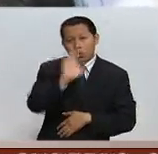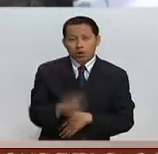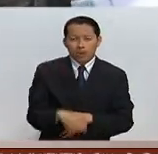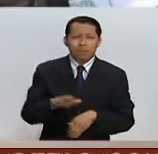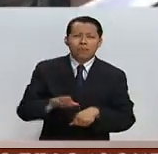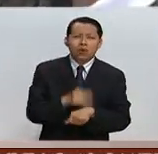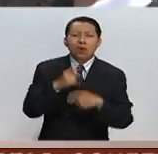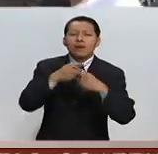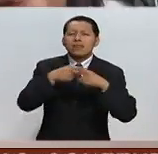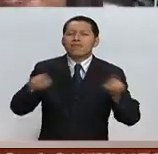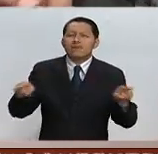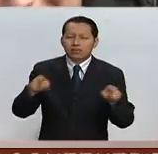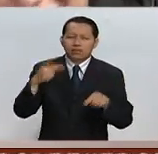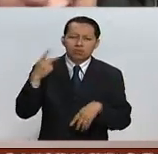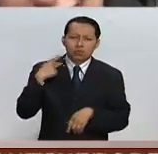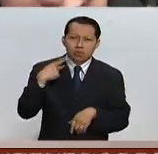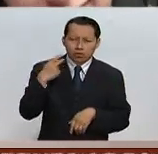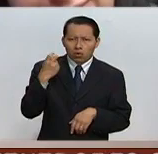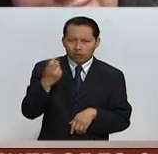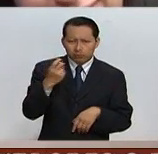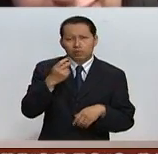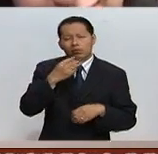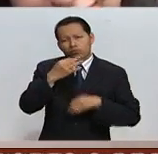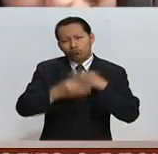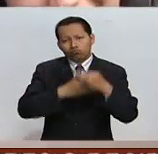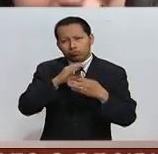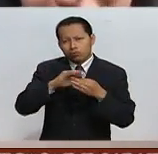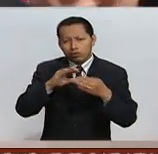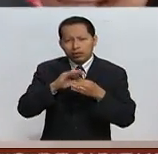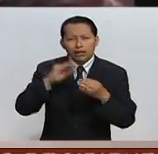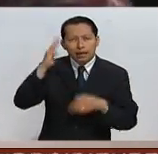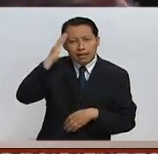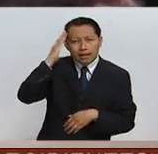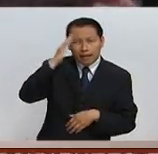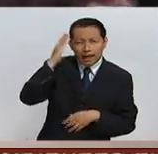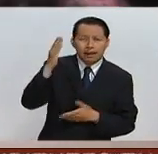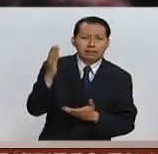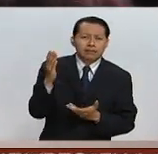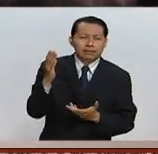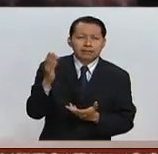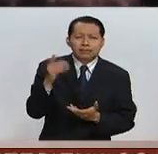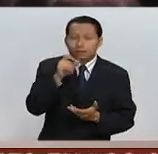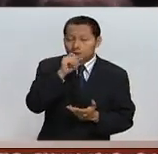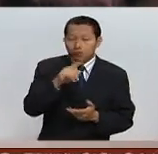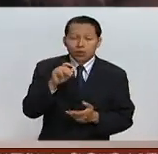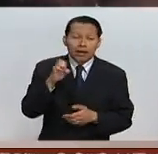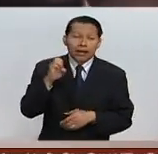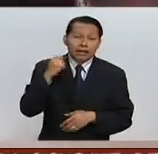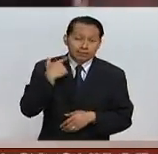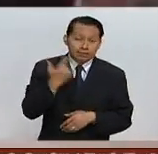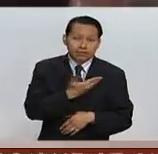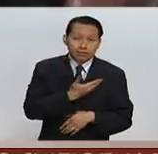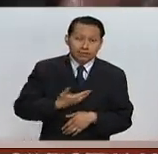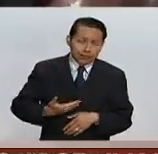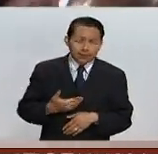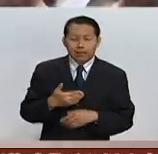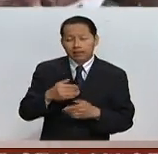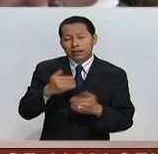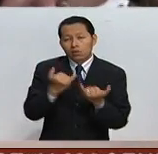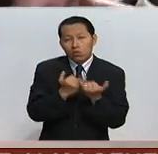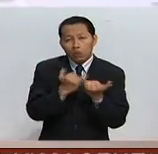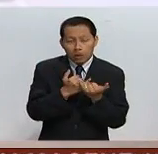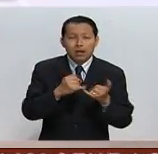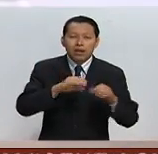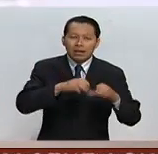política. Ese es el mensaje que están dando tanto líderes como el expresidente Gaviria y líderes de la izquierda